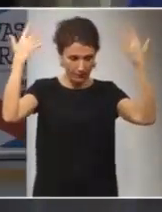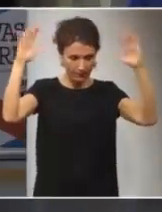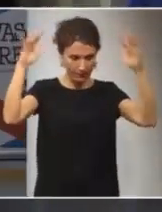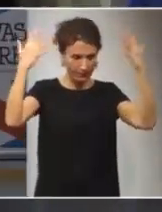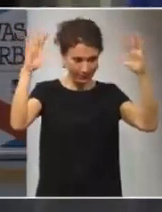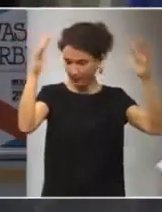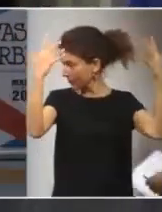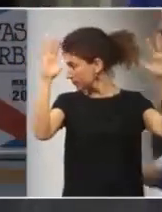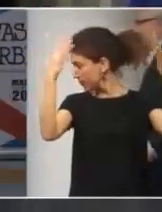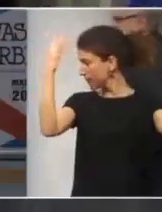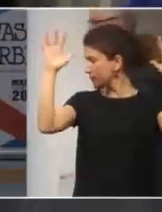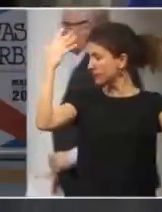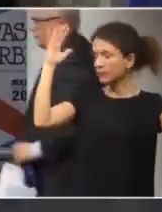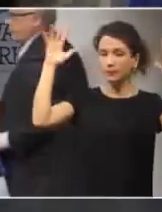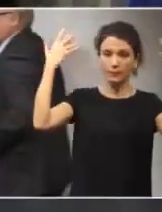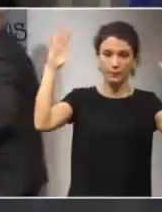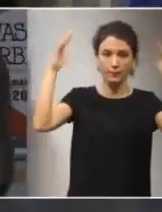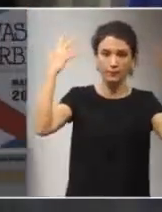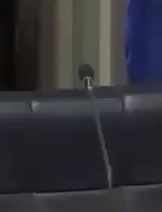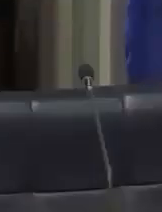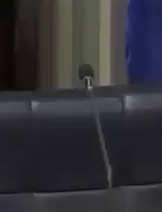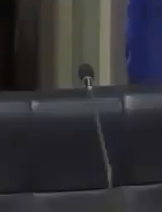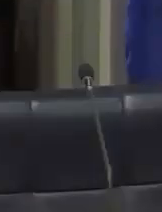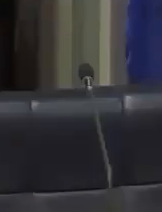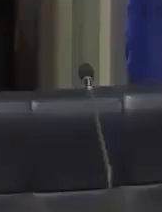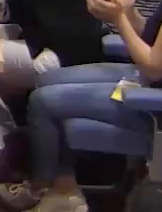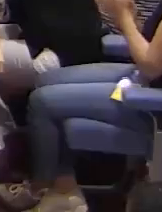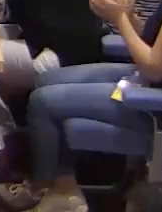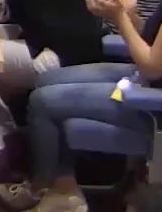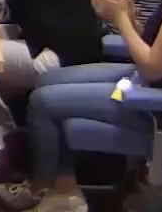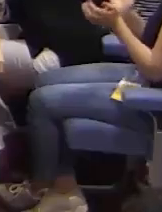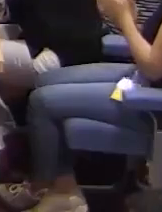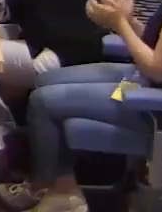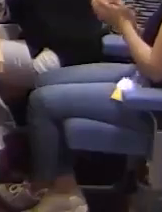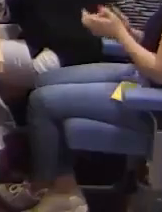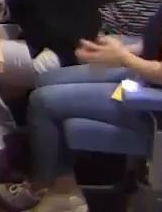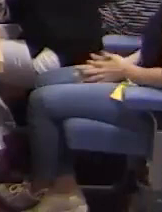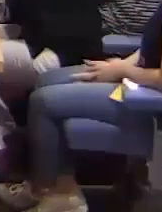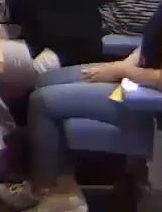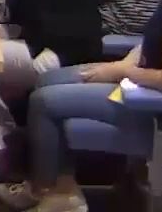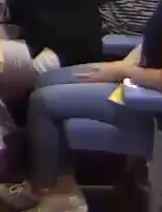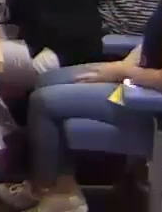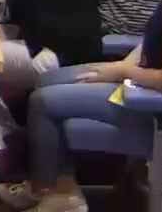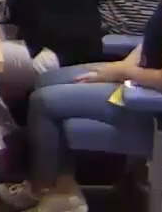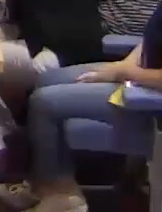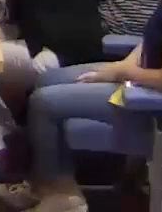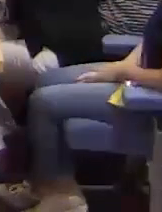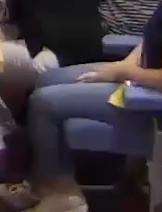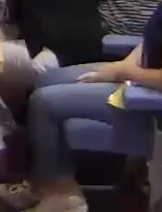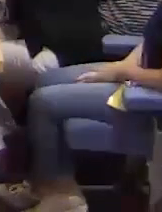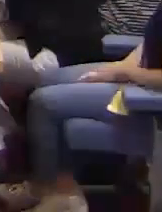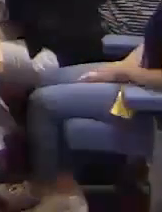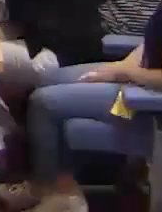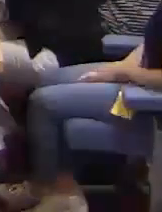First, Baltasar Garzón, judge and founder of the Baltasar Garzón International Foundation for Human Rights